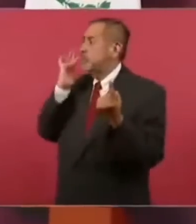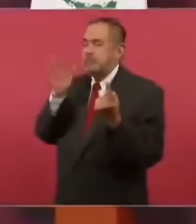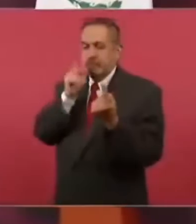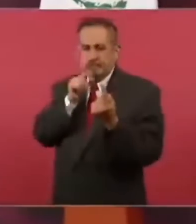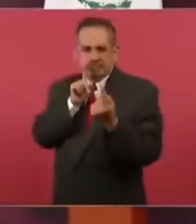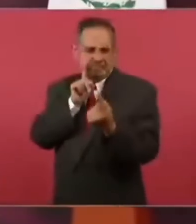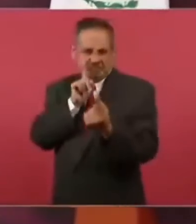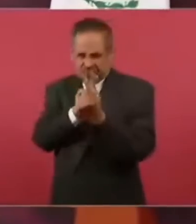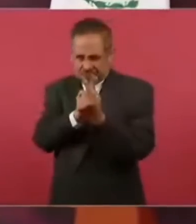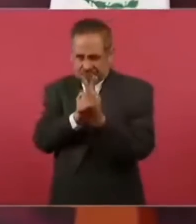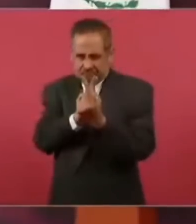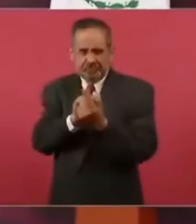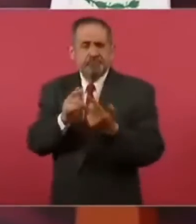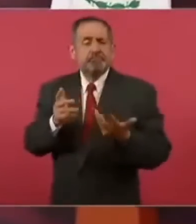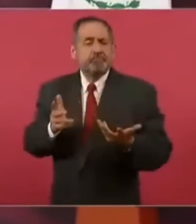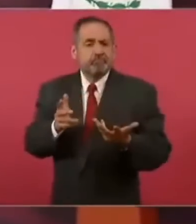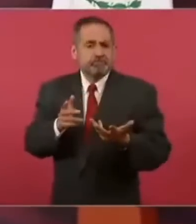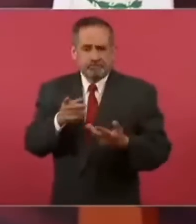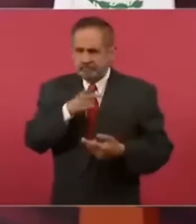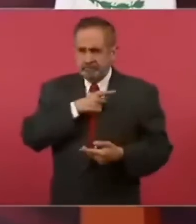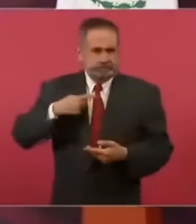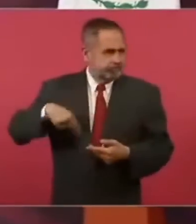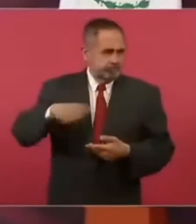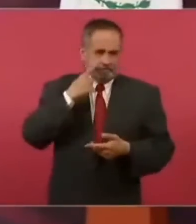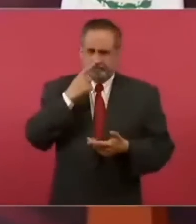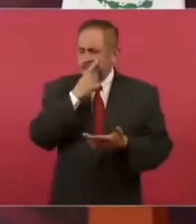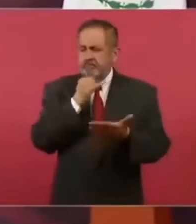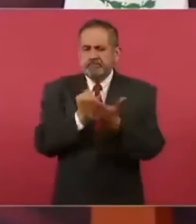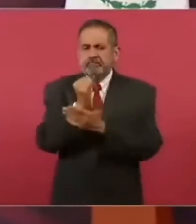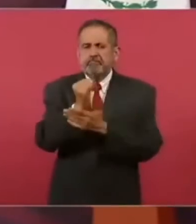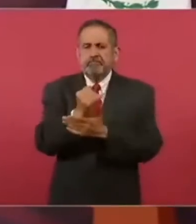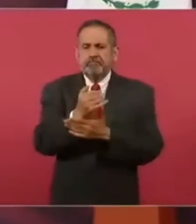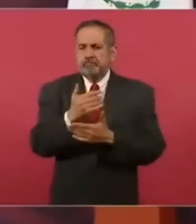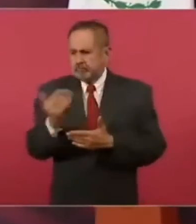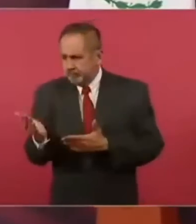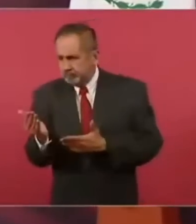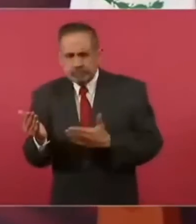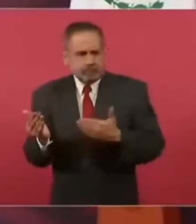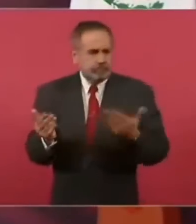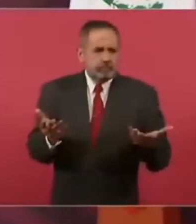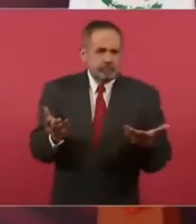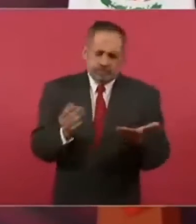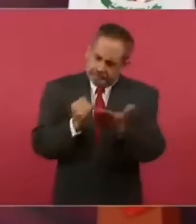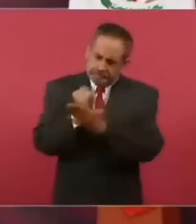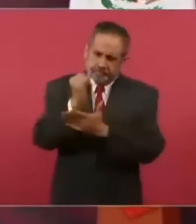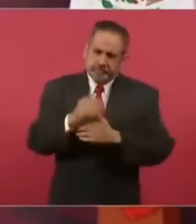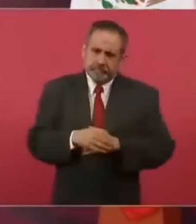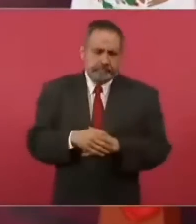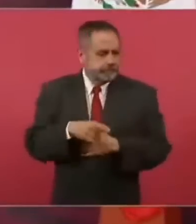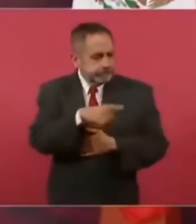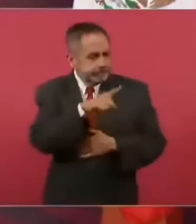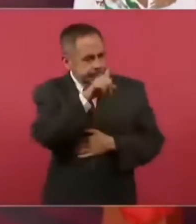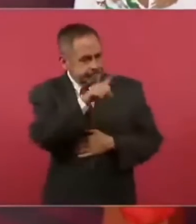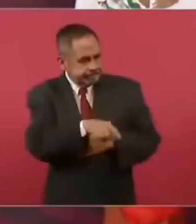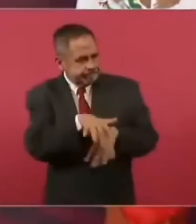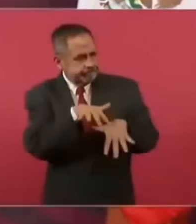son tiempos de definición y ellos lo que están haciendo es sacar el cobre